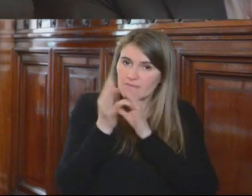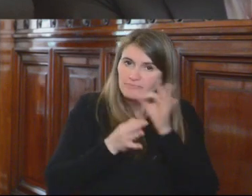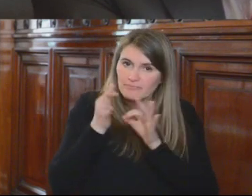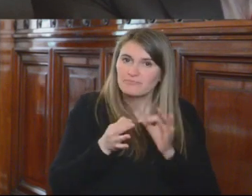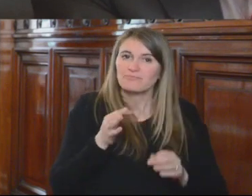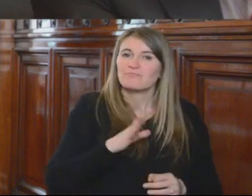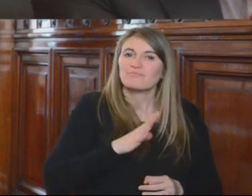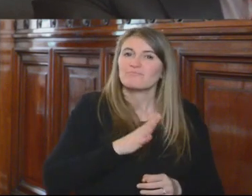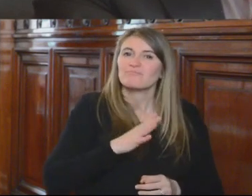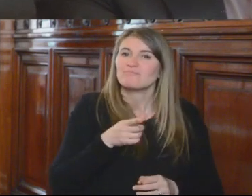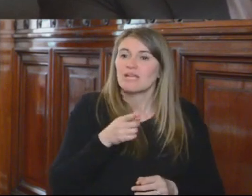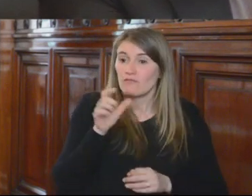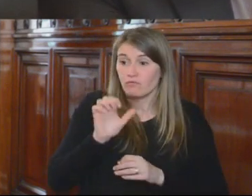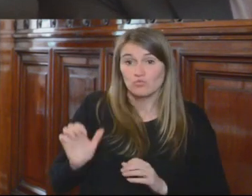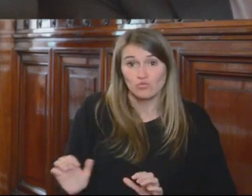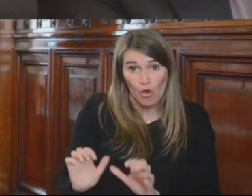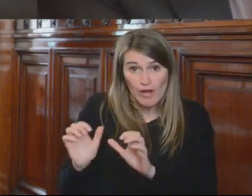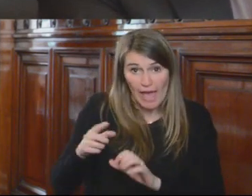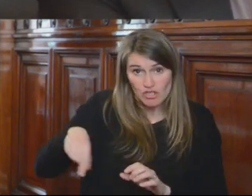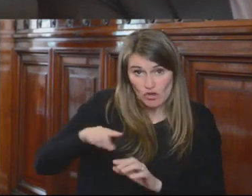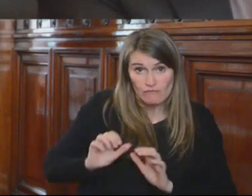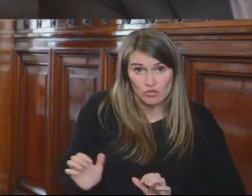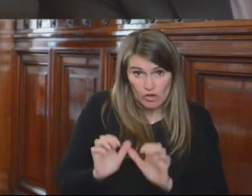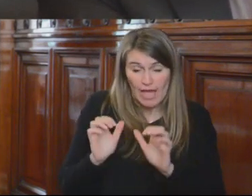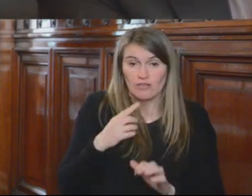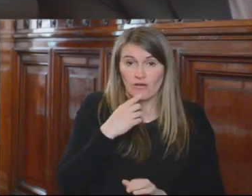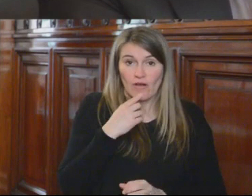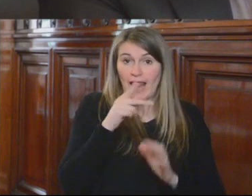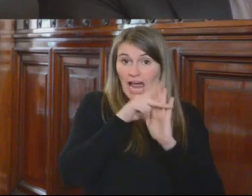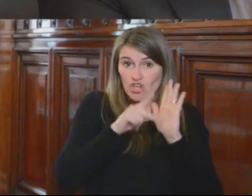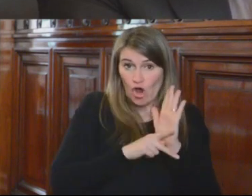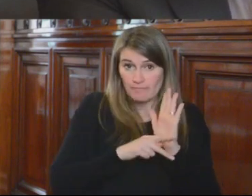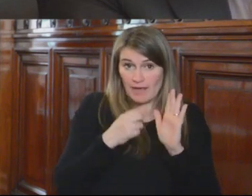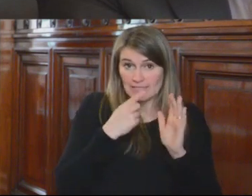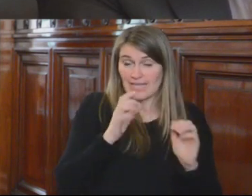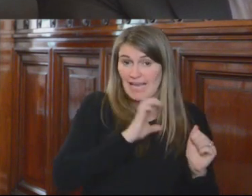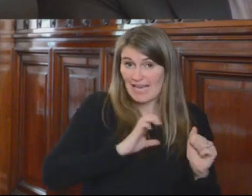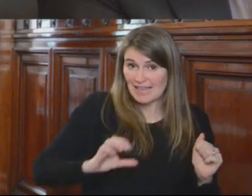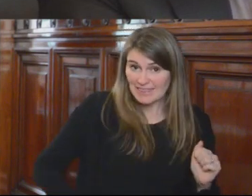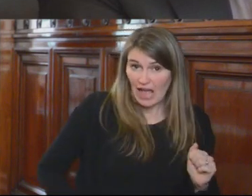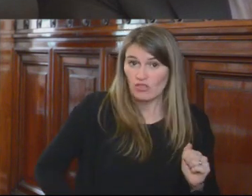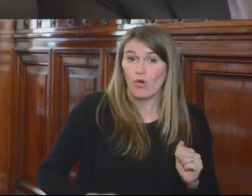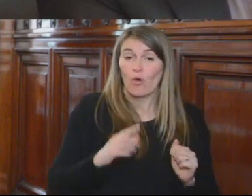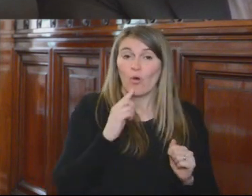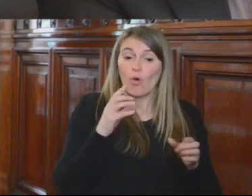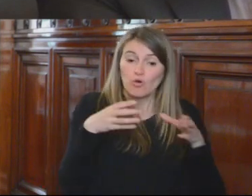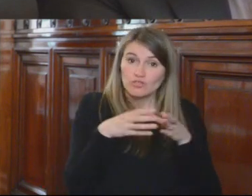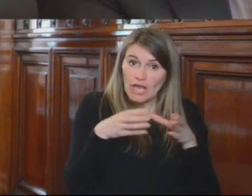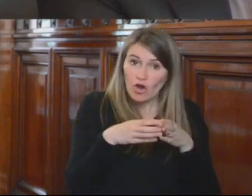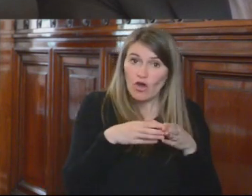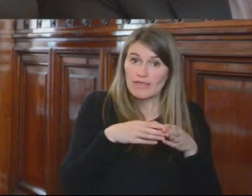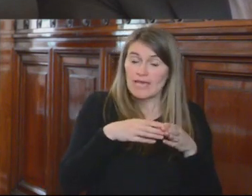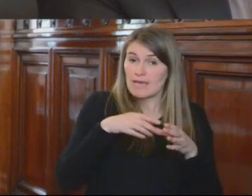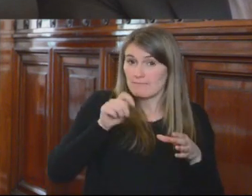a la potestad del funcionario, de tal modo que, según dicha norma, el Estado, en el caso representado por el Consejo de la Magistratura,